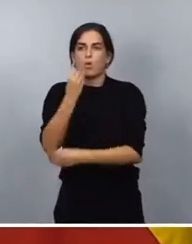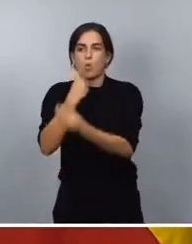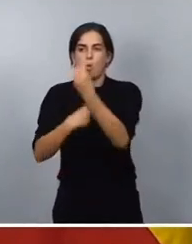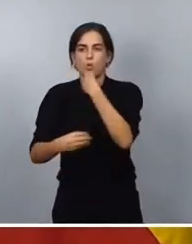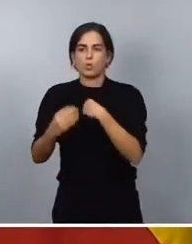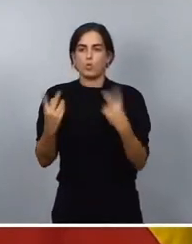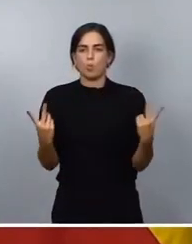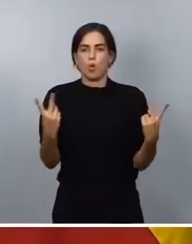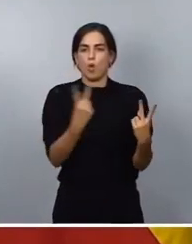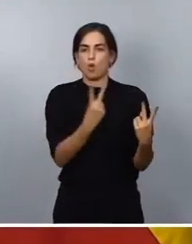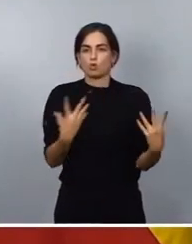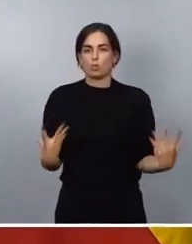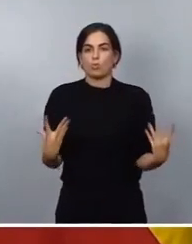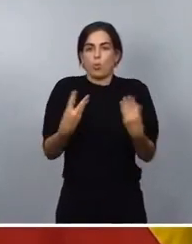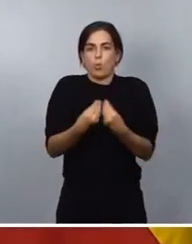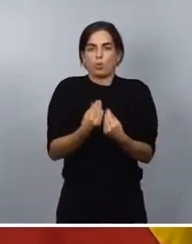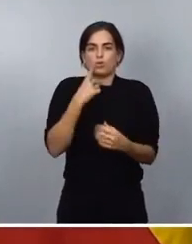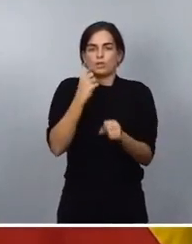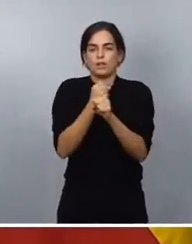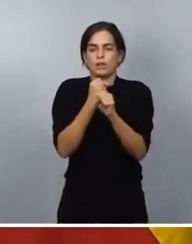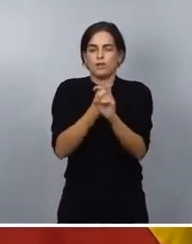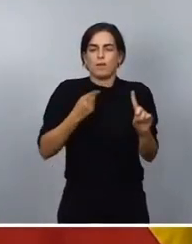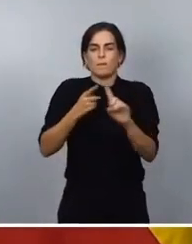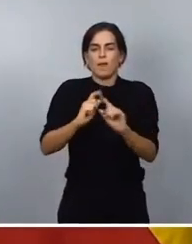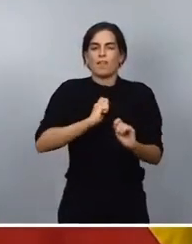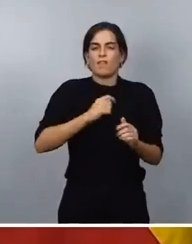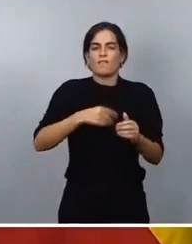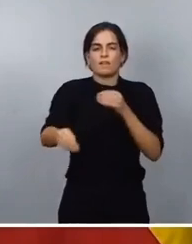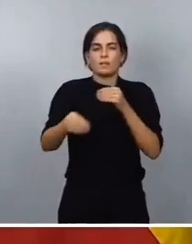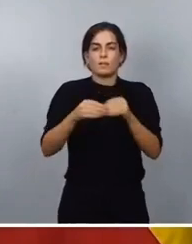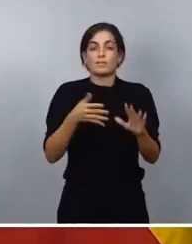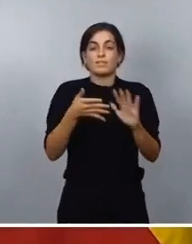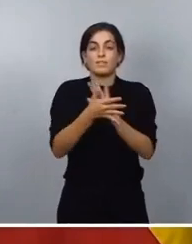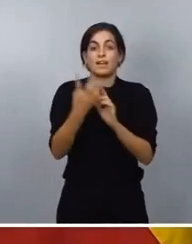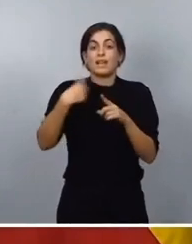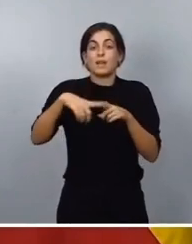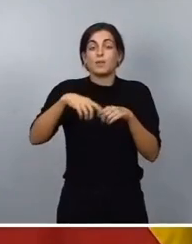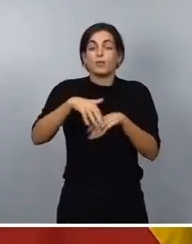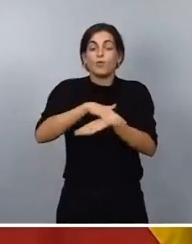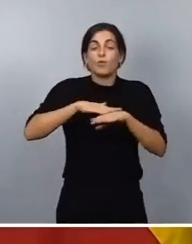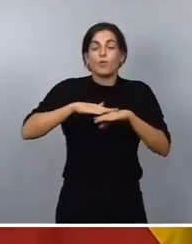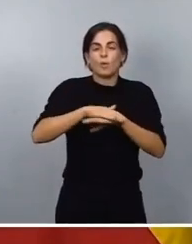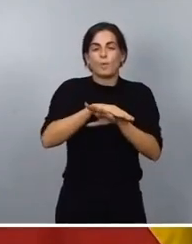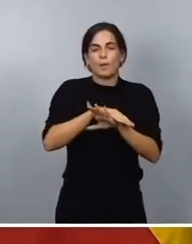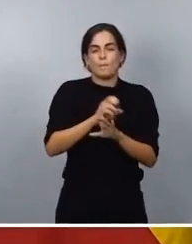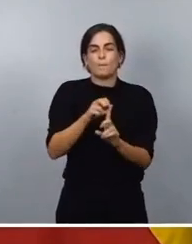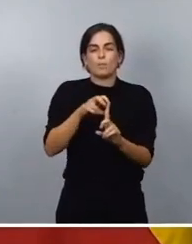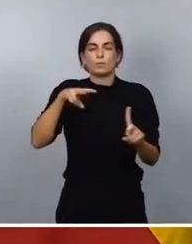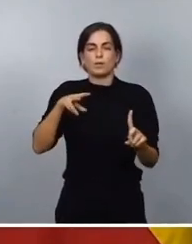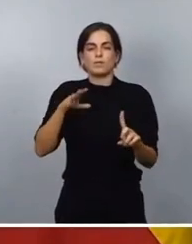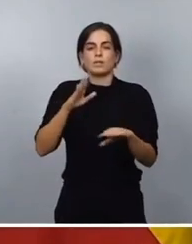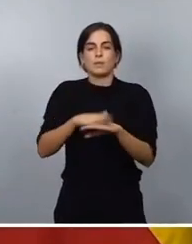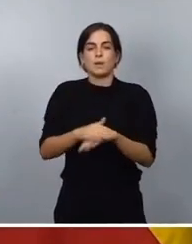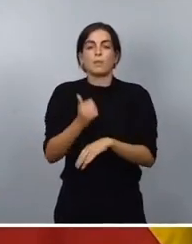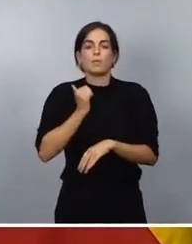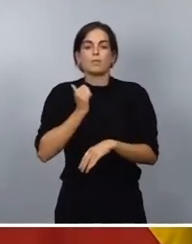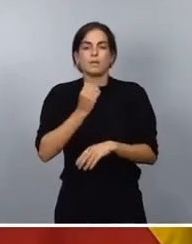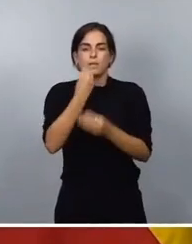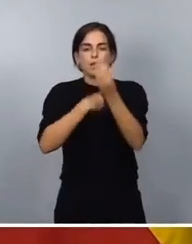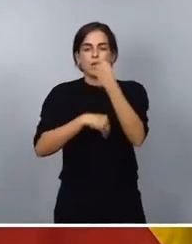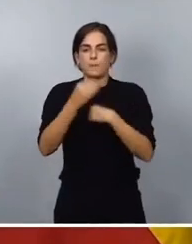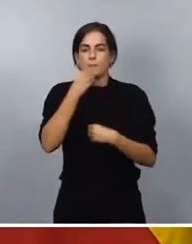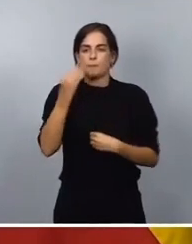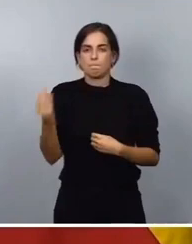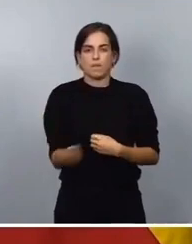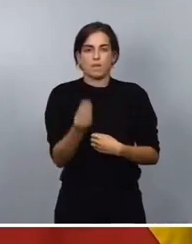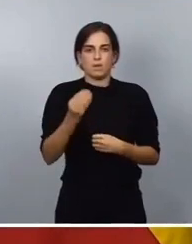porque es un elemento fundamental de cara a la configuración del aprovechamiento de los alimentos. Un segundo